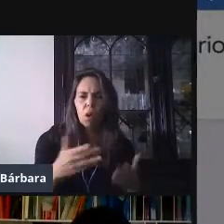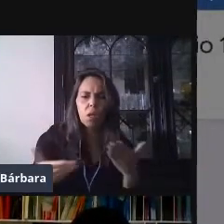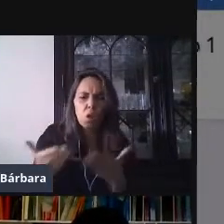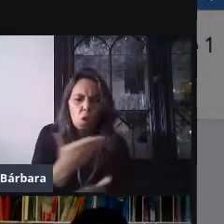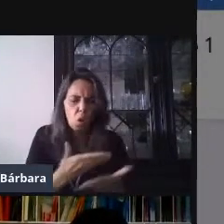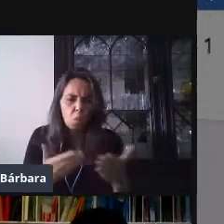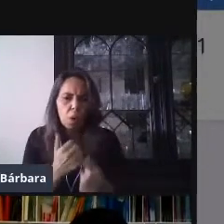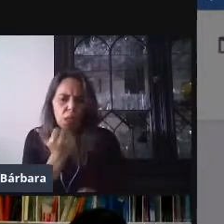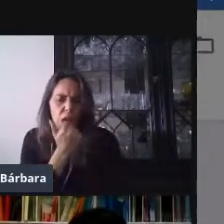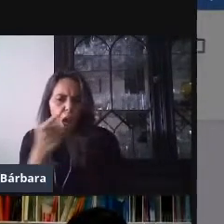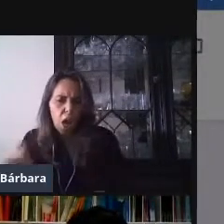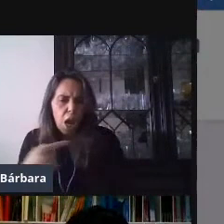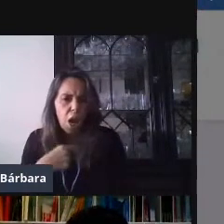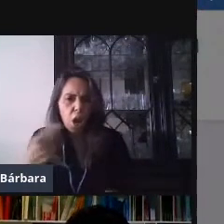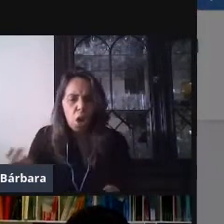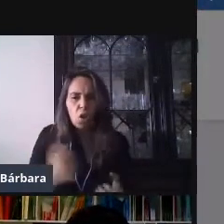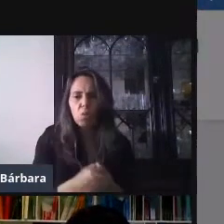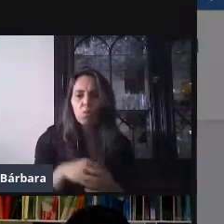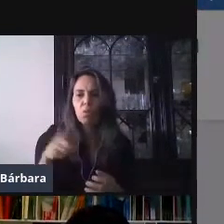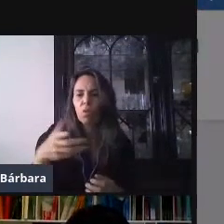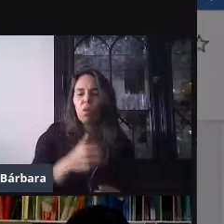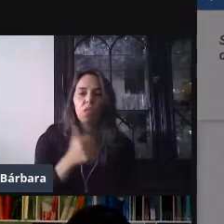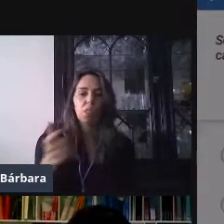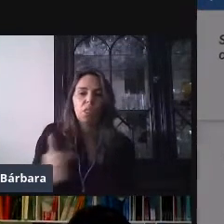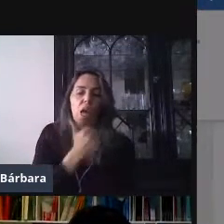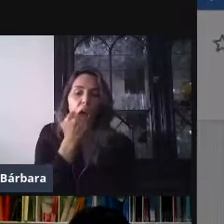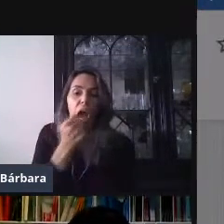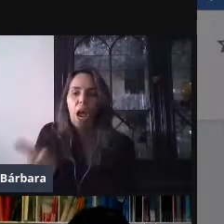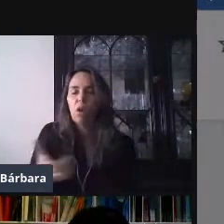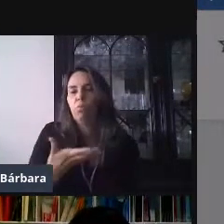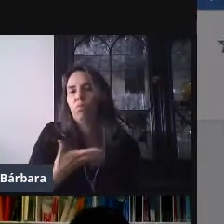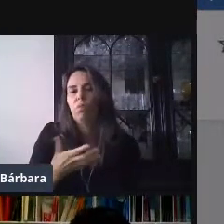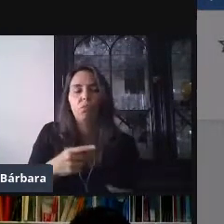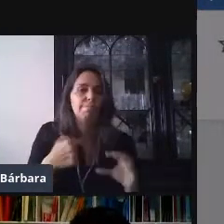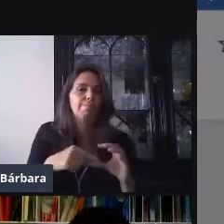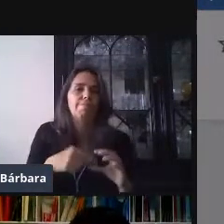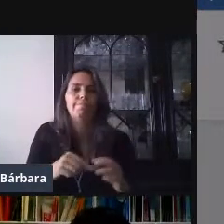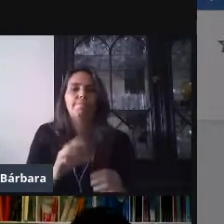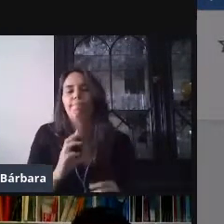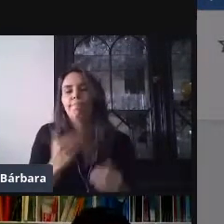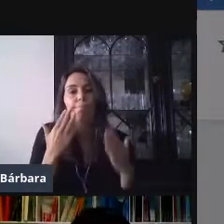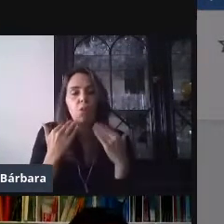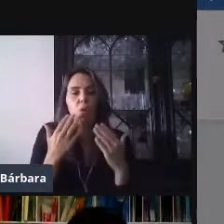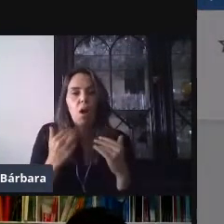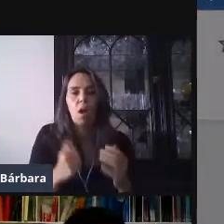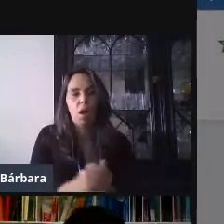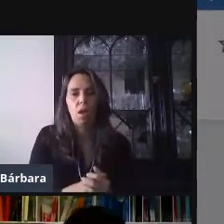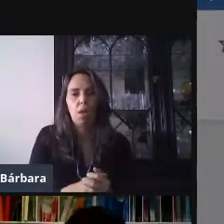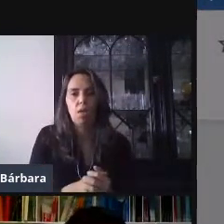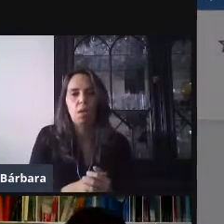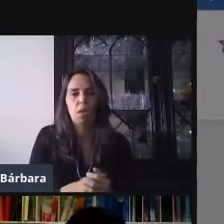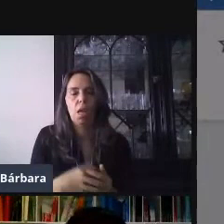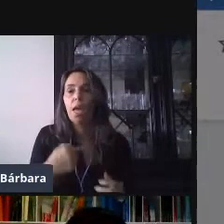estudiantes? Algunos no tengo su correo electrónico o no tengo el correo de los papás. No se preocupen, maestros, maestros. Hay toda una estrategia que estamos armando con la Autoridad